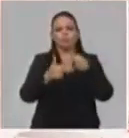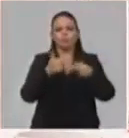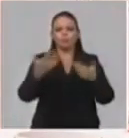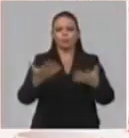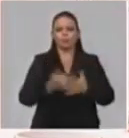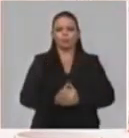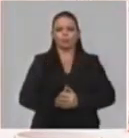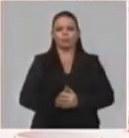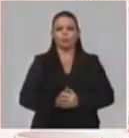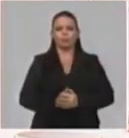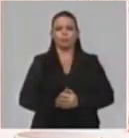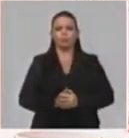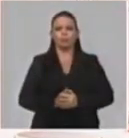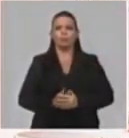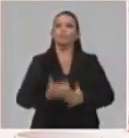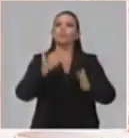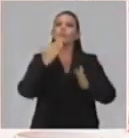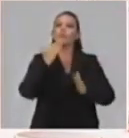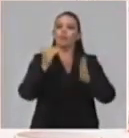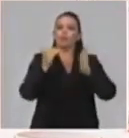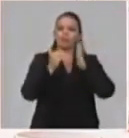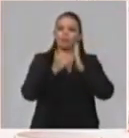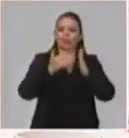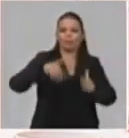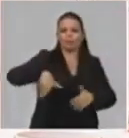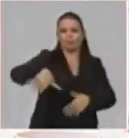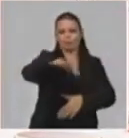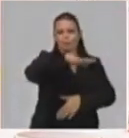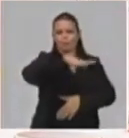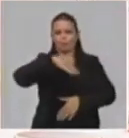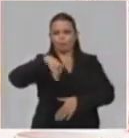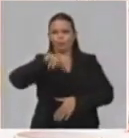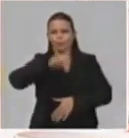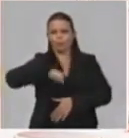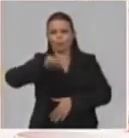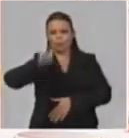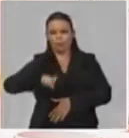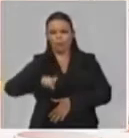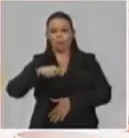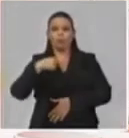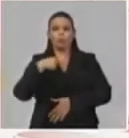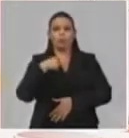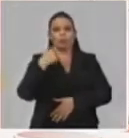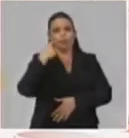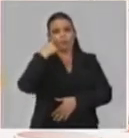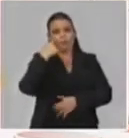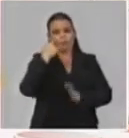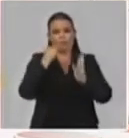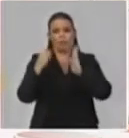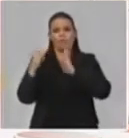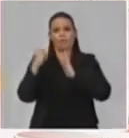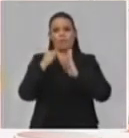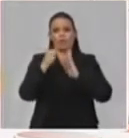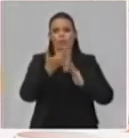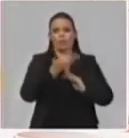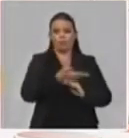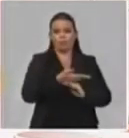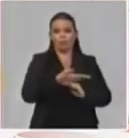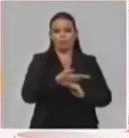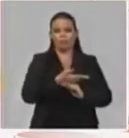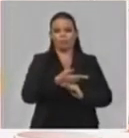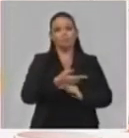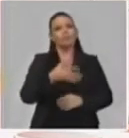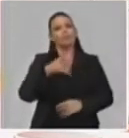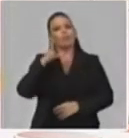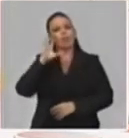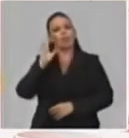Buenas tardes, Randy, a los televidentes y radio oyentes. Realmente, viendo ese video, nos damos cuenta, y bueno, así lo hemos